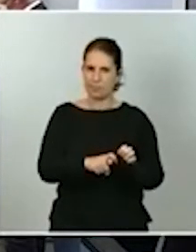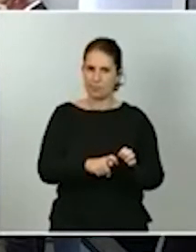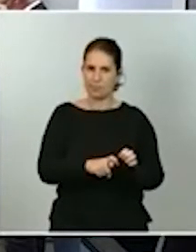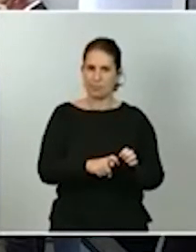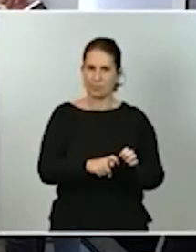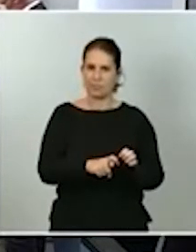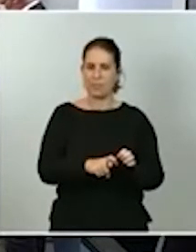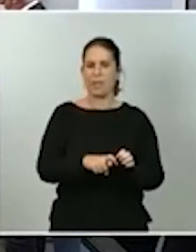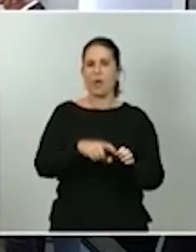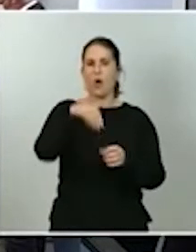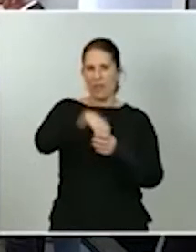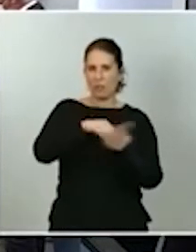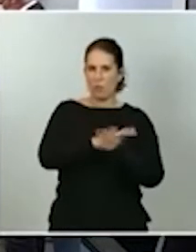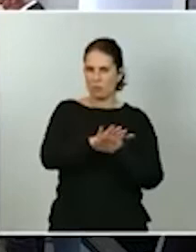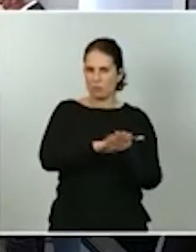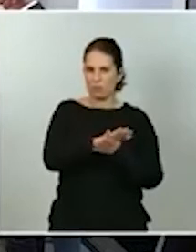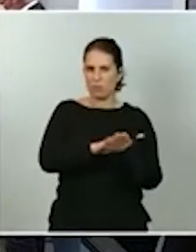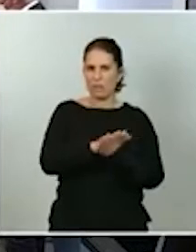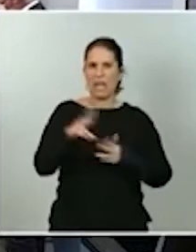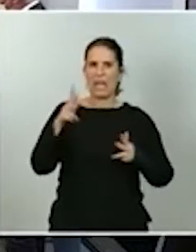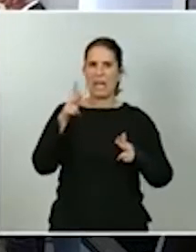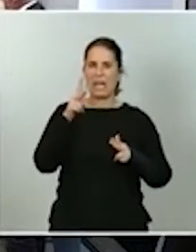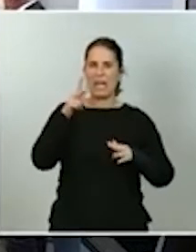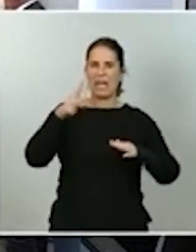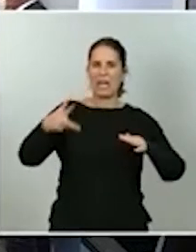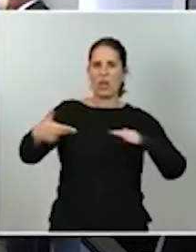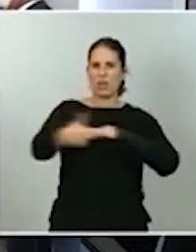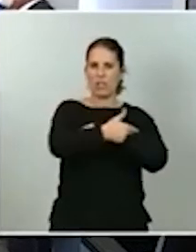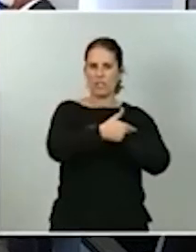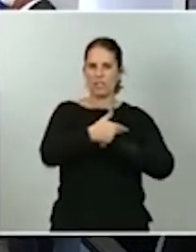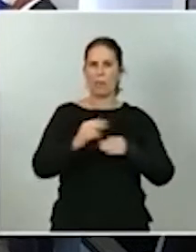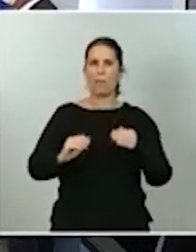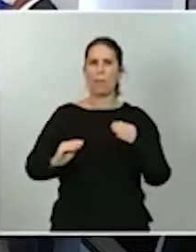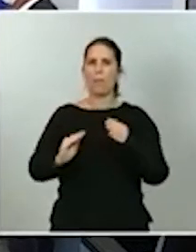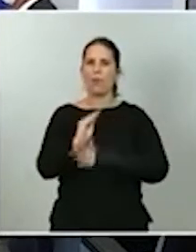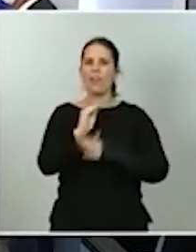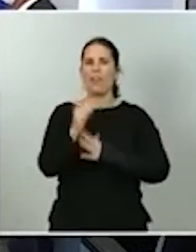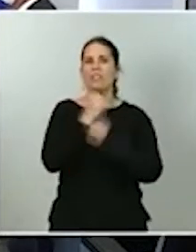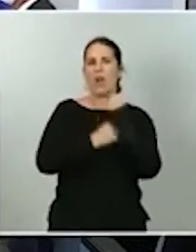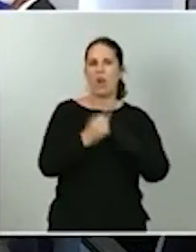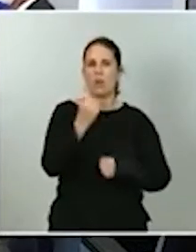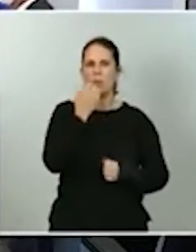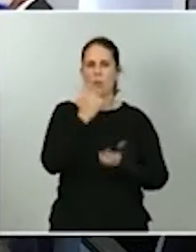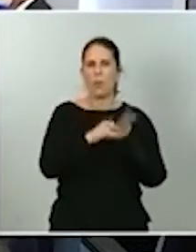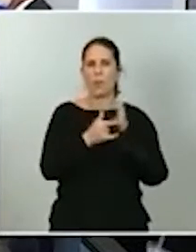a bonificaciones en el ahorro, tipo planes de pensiones.